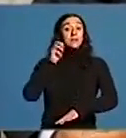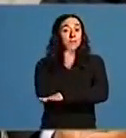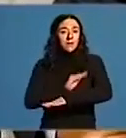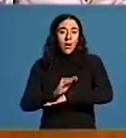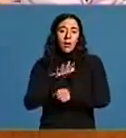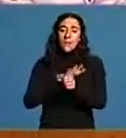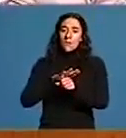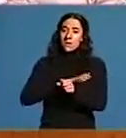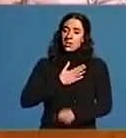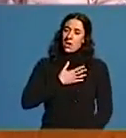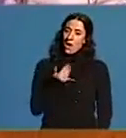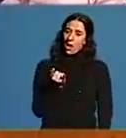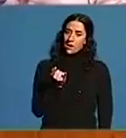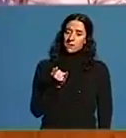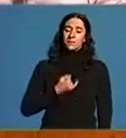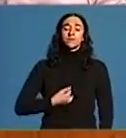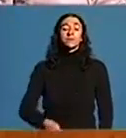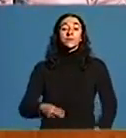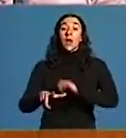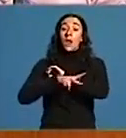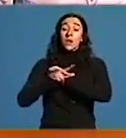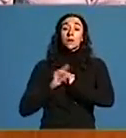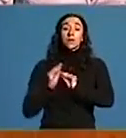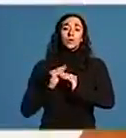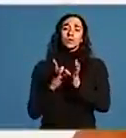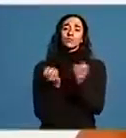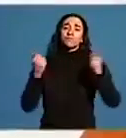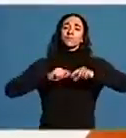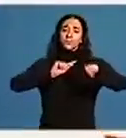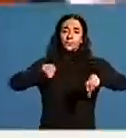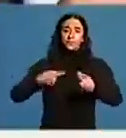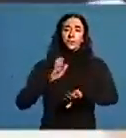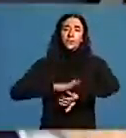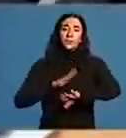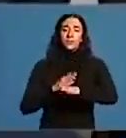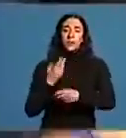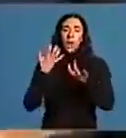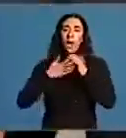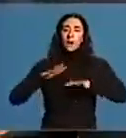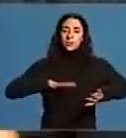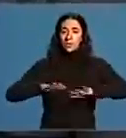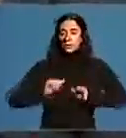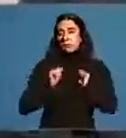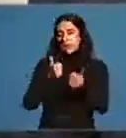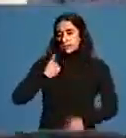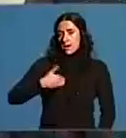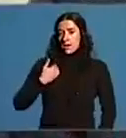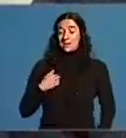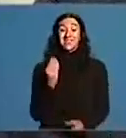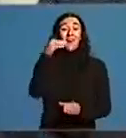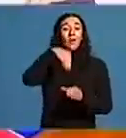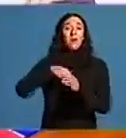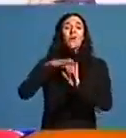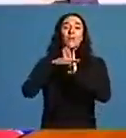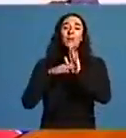que temos na provincia. O titular provincial e alcaldesa do municipio asinaran esta mesma semana o convenio para levar a cabo a actuación que se engloba dentro do programa